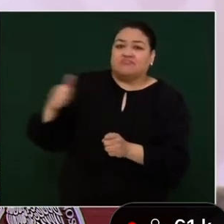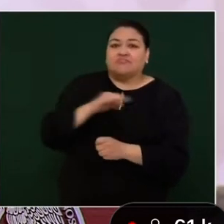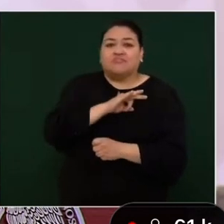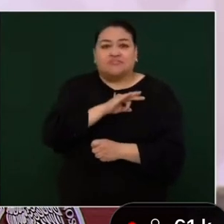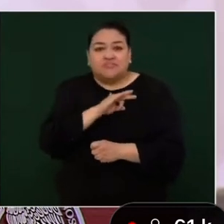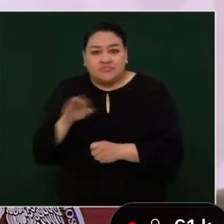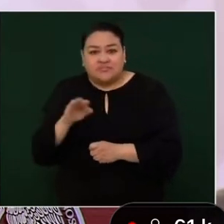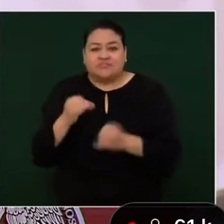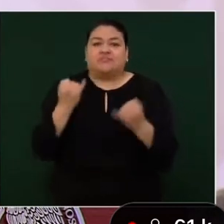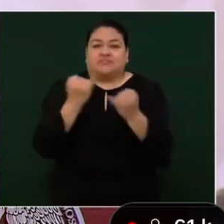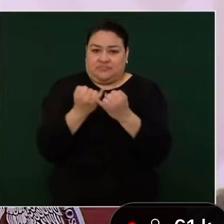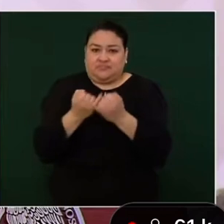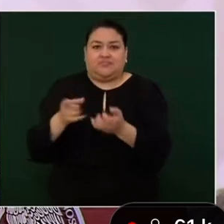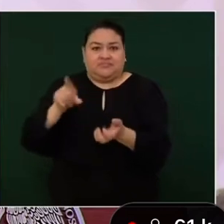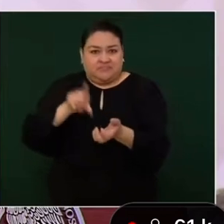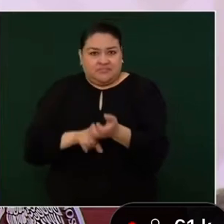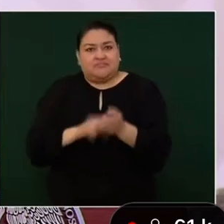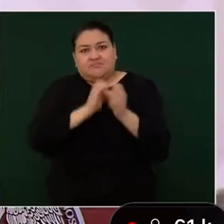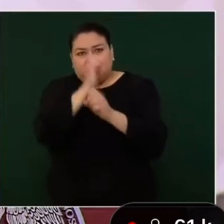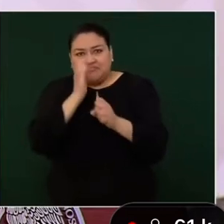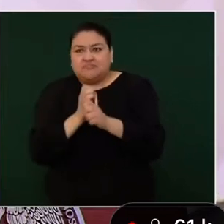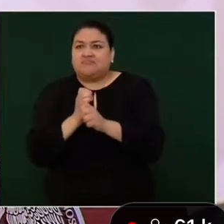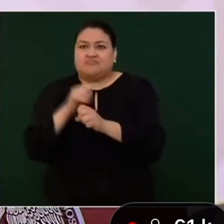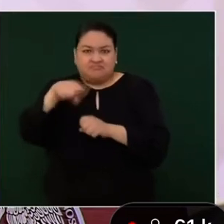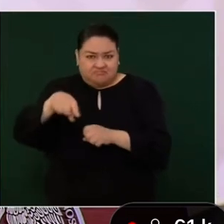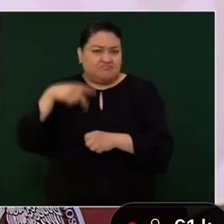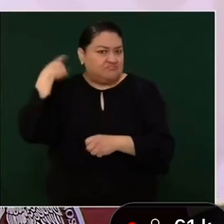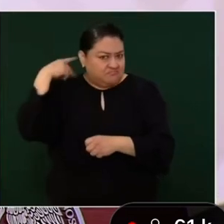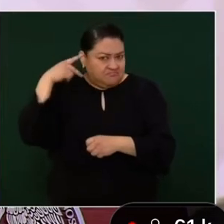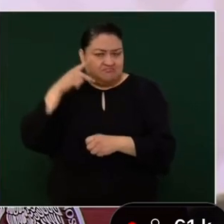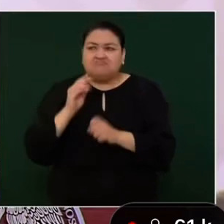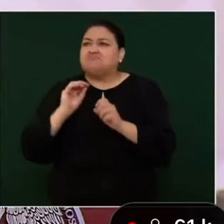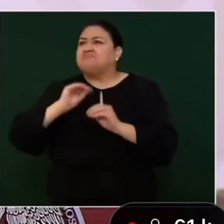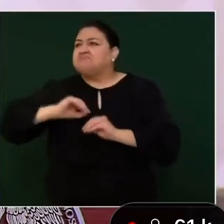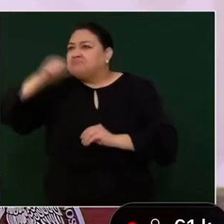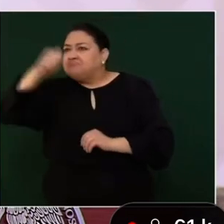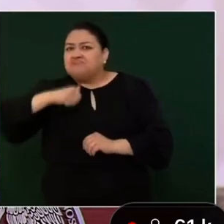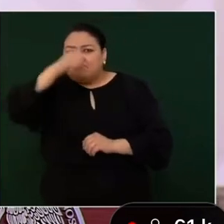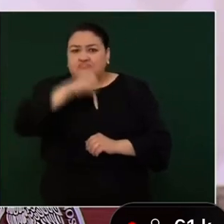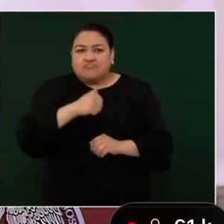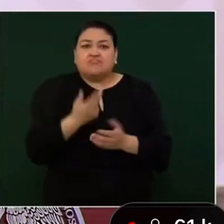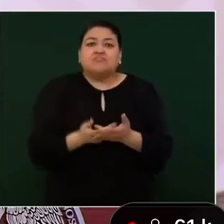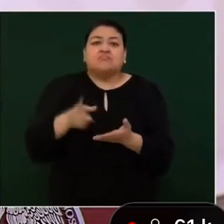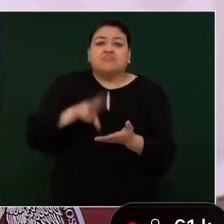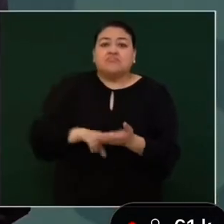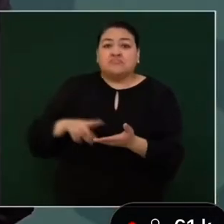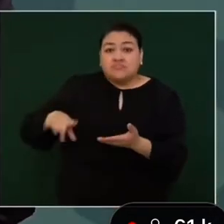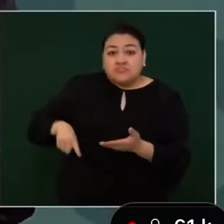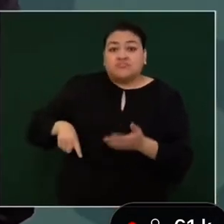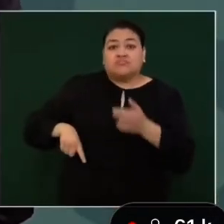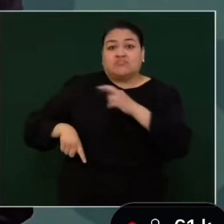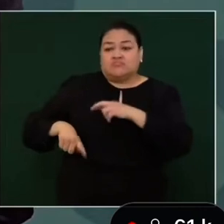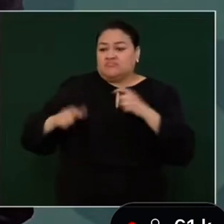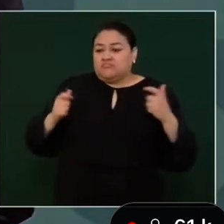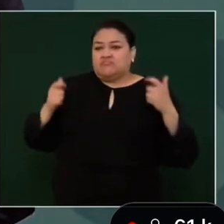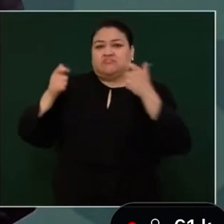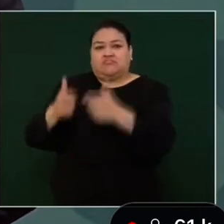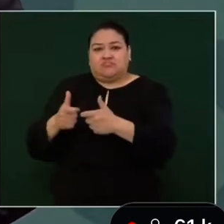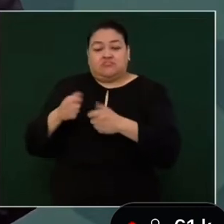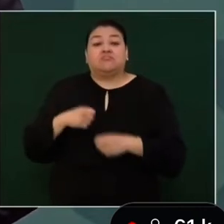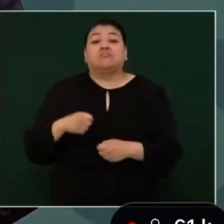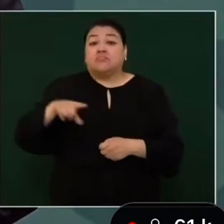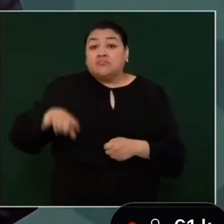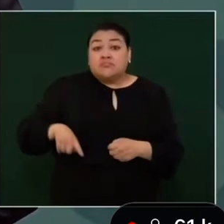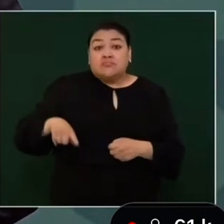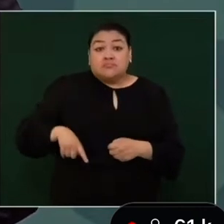conectividad al interior de todo el estado. Es un esquema de inversión público-privado sin afectación a las finanzas públicas.